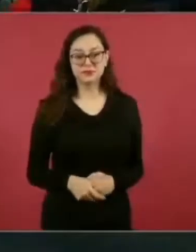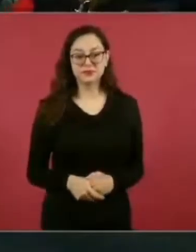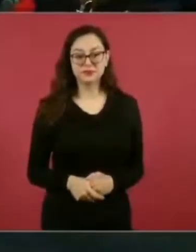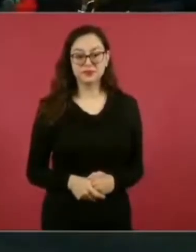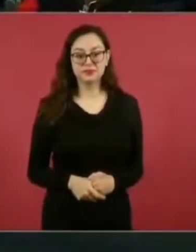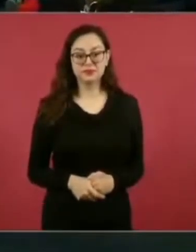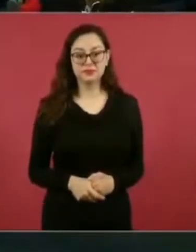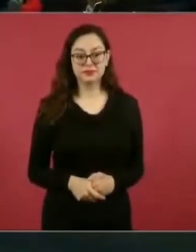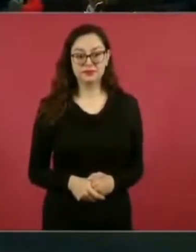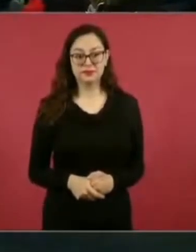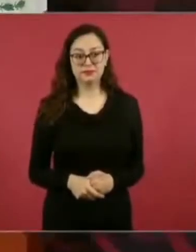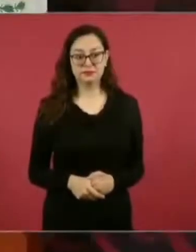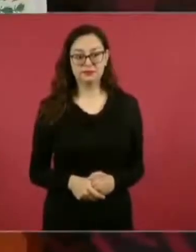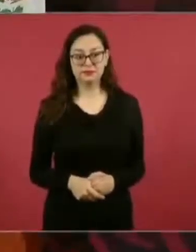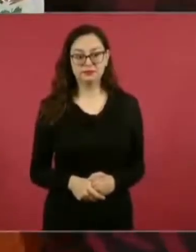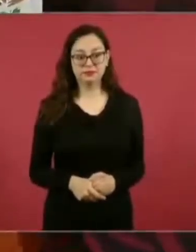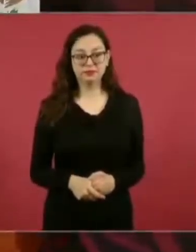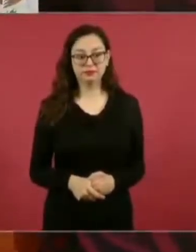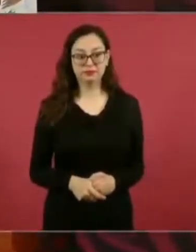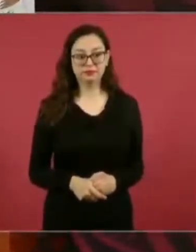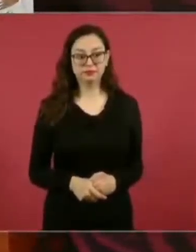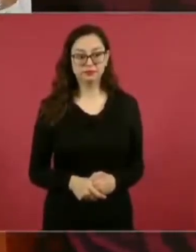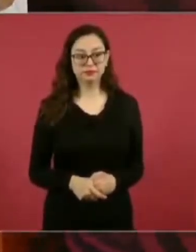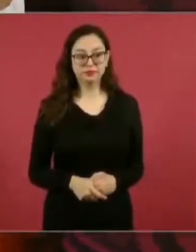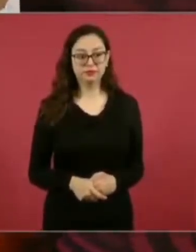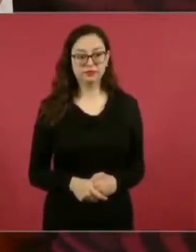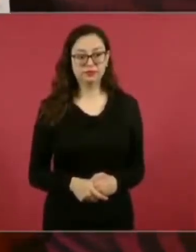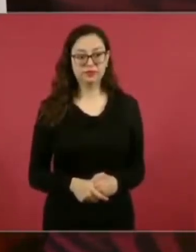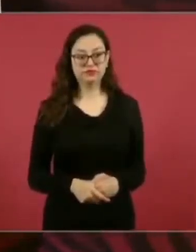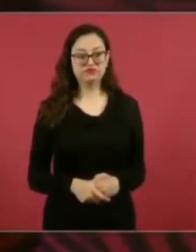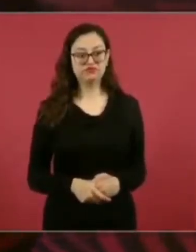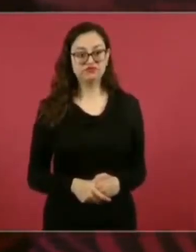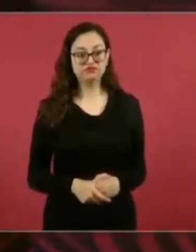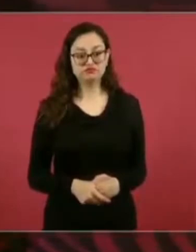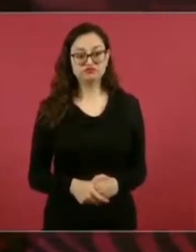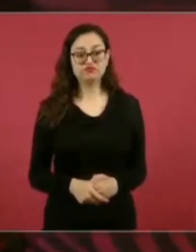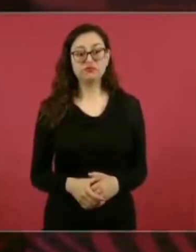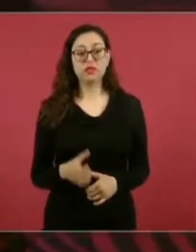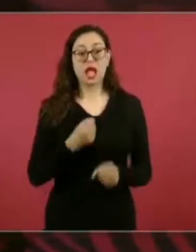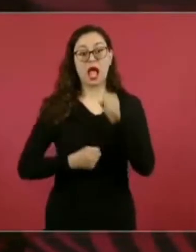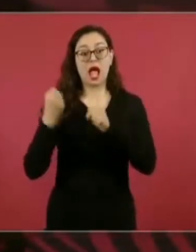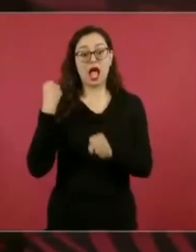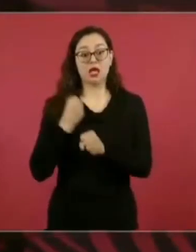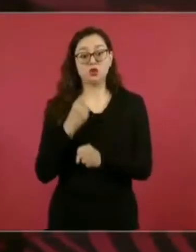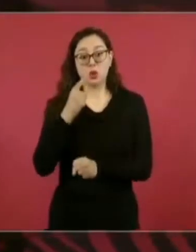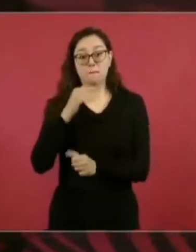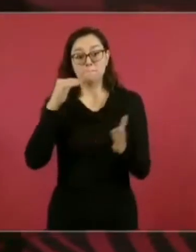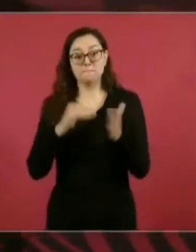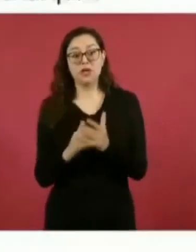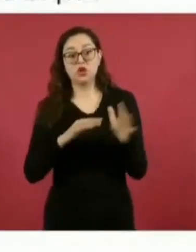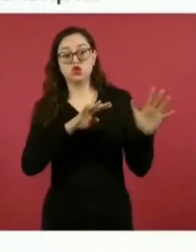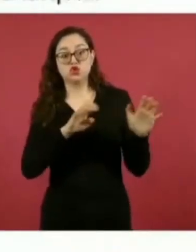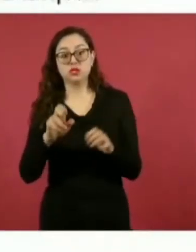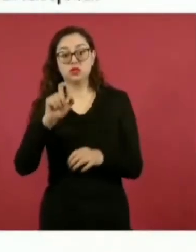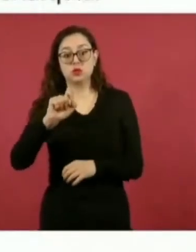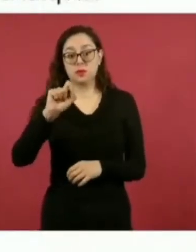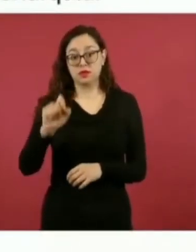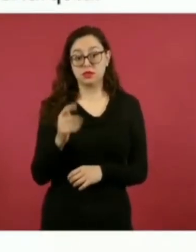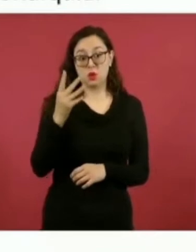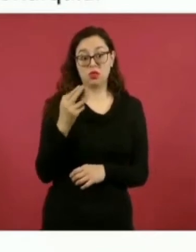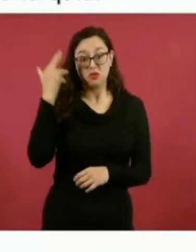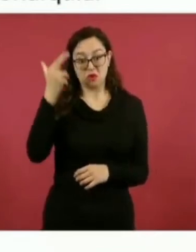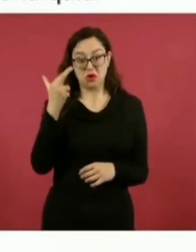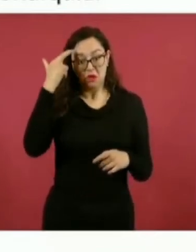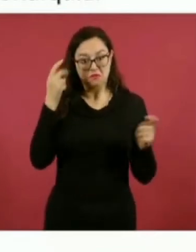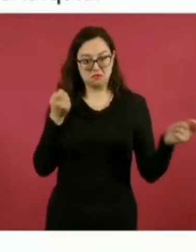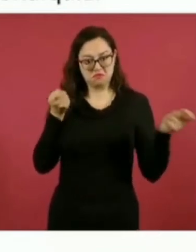Después de ser una monarquía, el 4 de octubre de 1824 México se convirtió en una república,